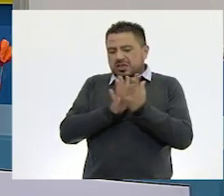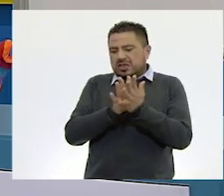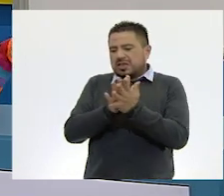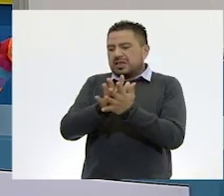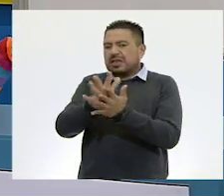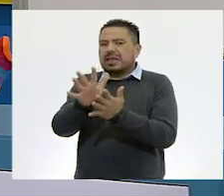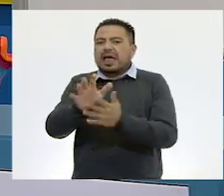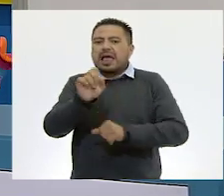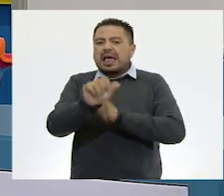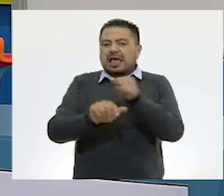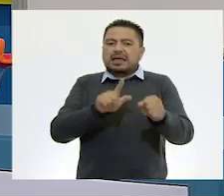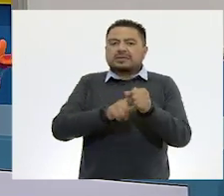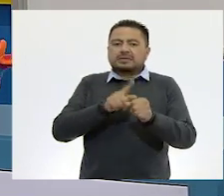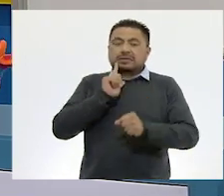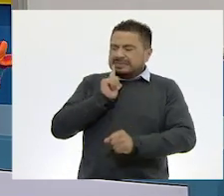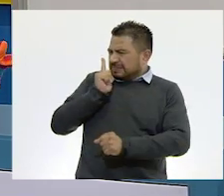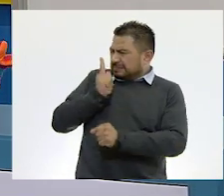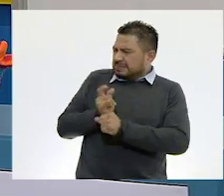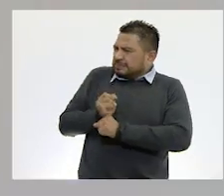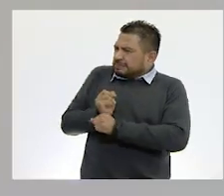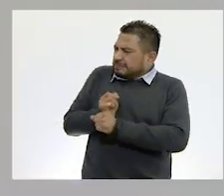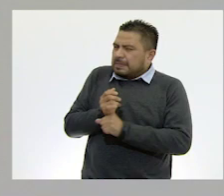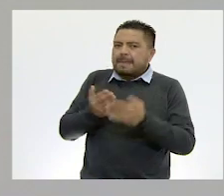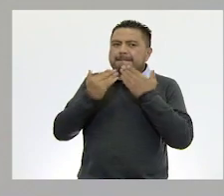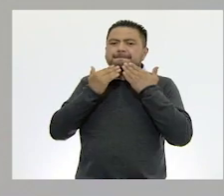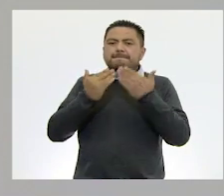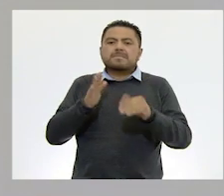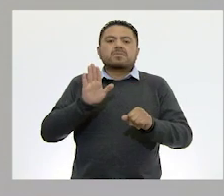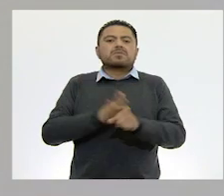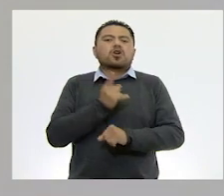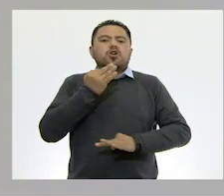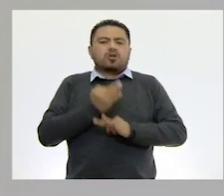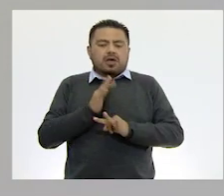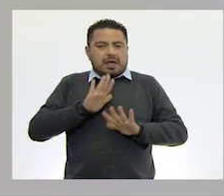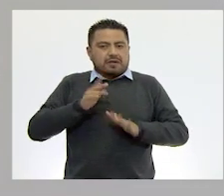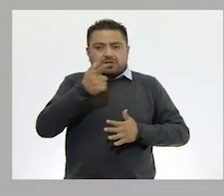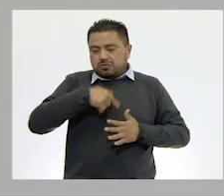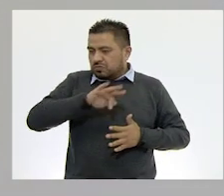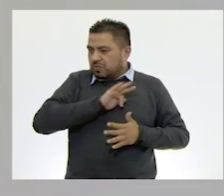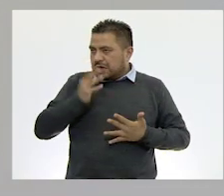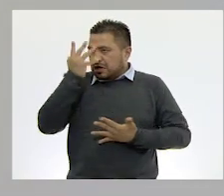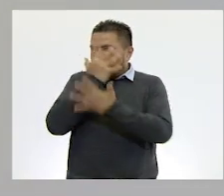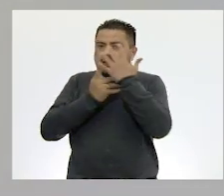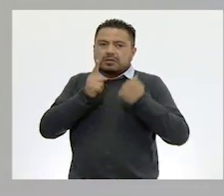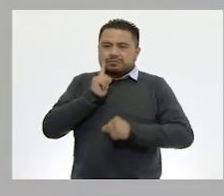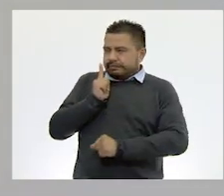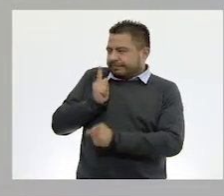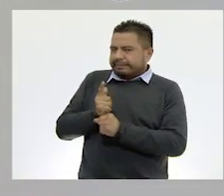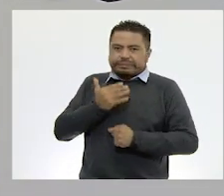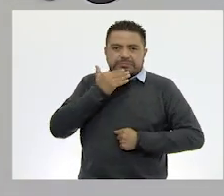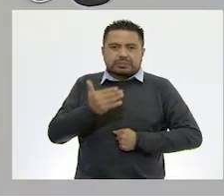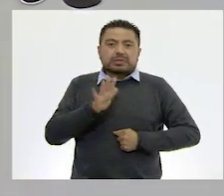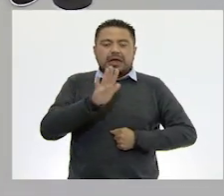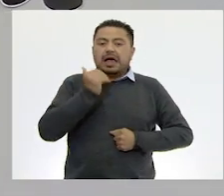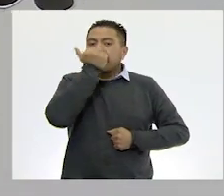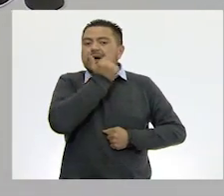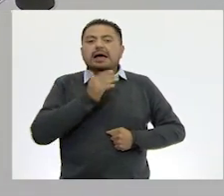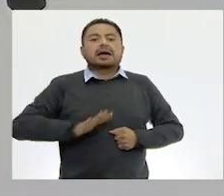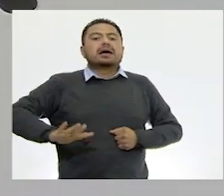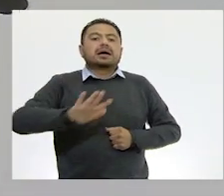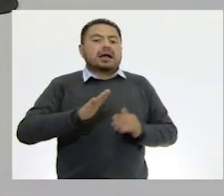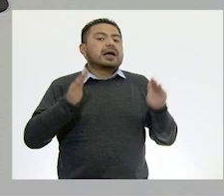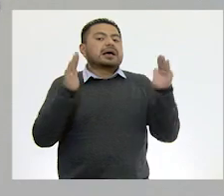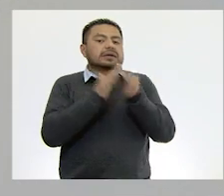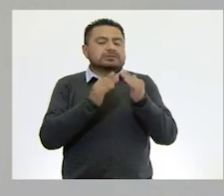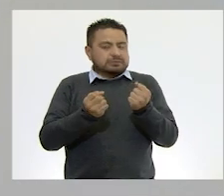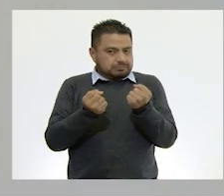animal. Obsérvenlas muy bien porque se pueden confundir. Observen muy bien. Estudiantes allá en casa,